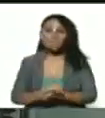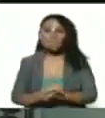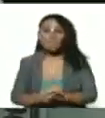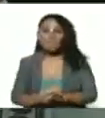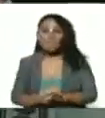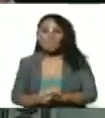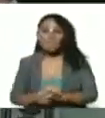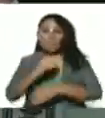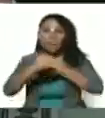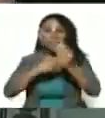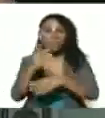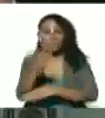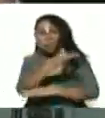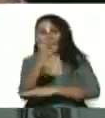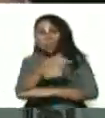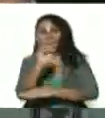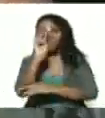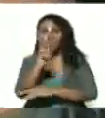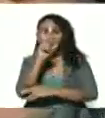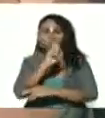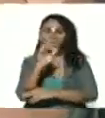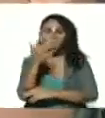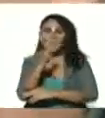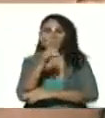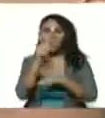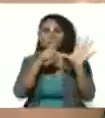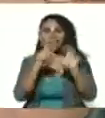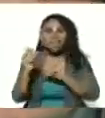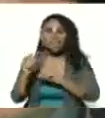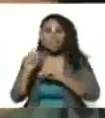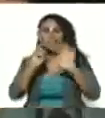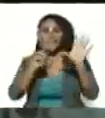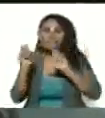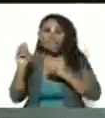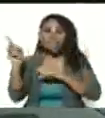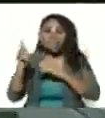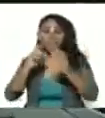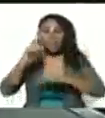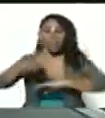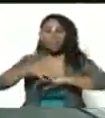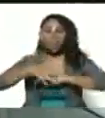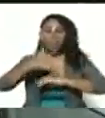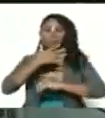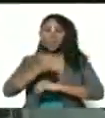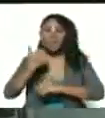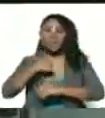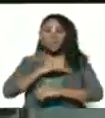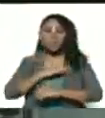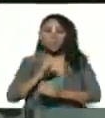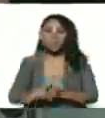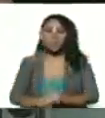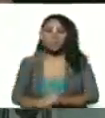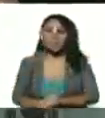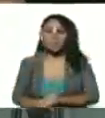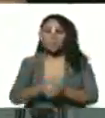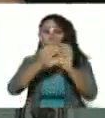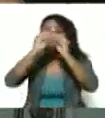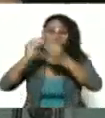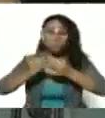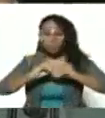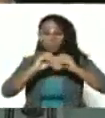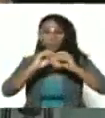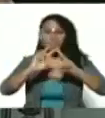tomamos más o menos desde los años 60 años 60 70 que es una tecnología fácil para nosotros y reparamos y